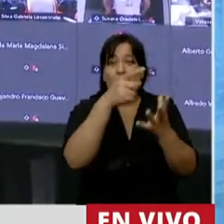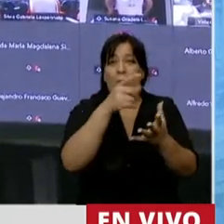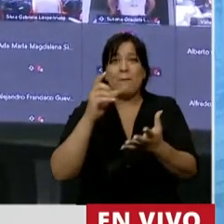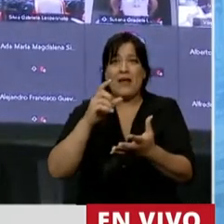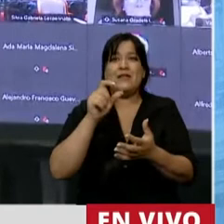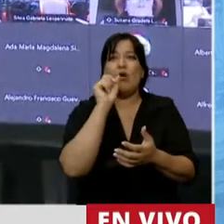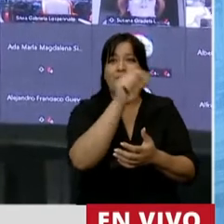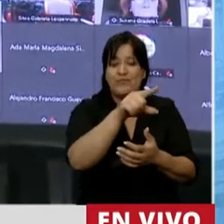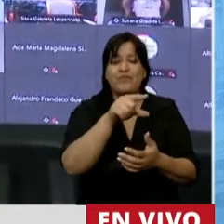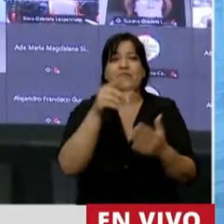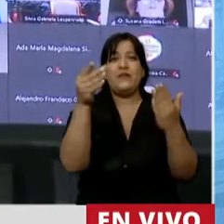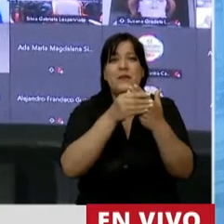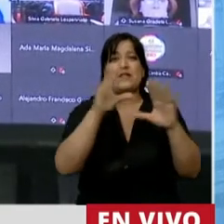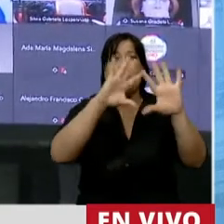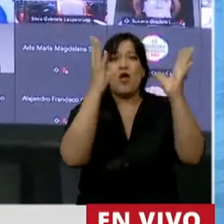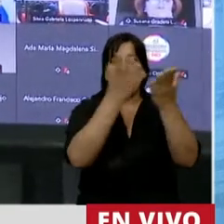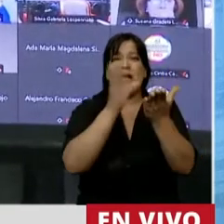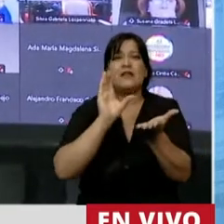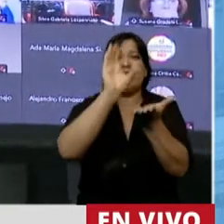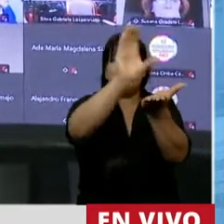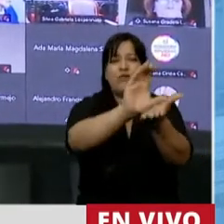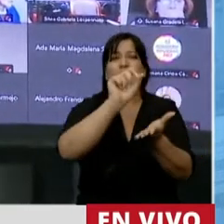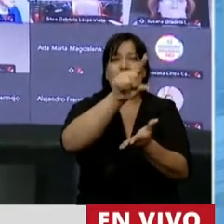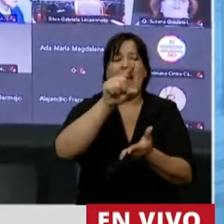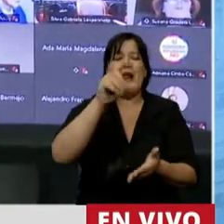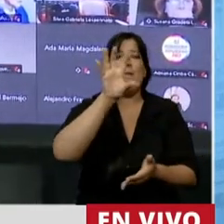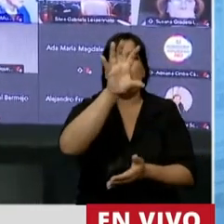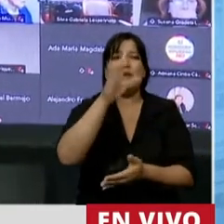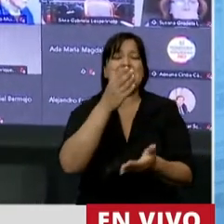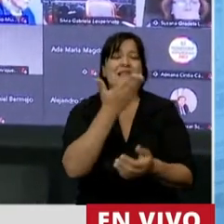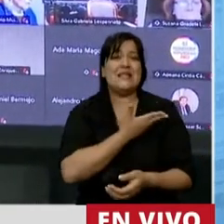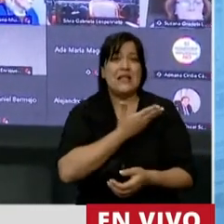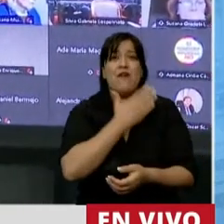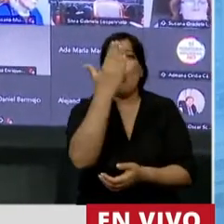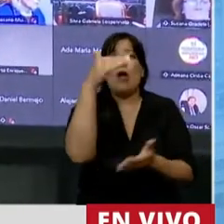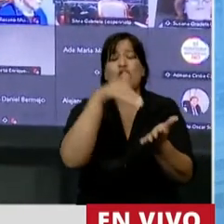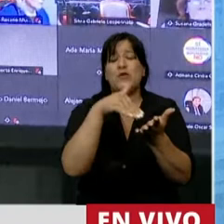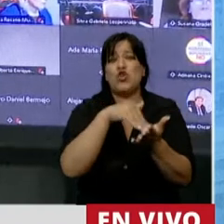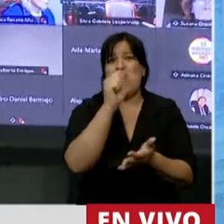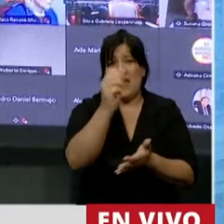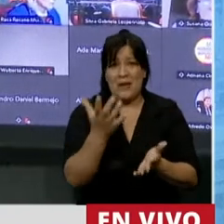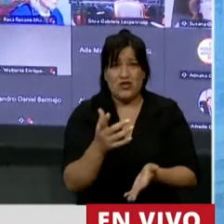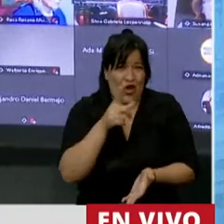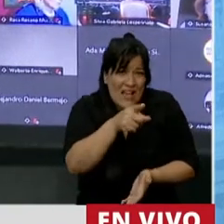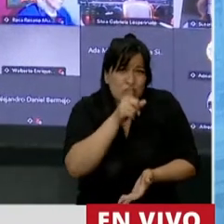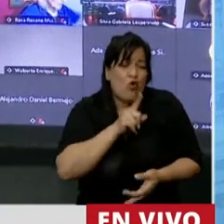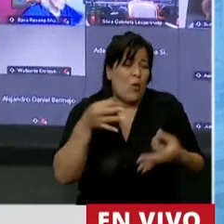del Ministerio del Medio Ambiente destinado a la provincia de Santa Fe. Entonces, realmente no es serio.